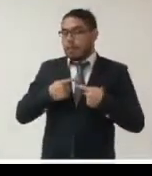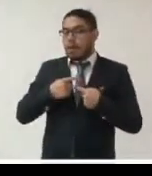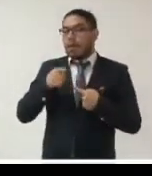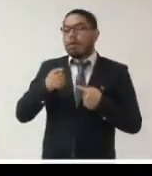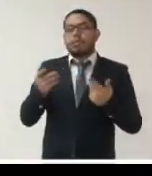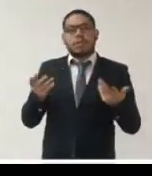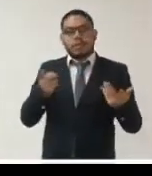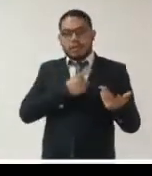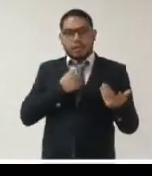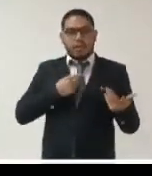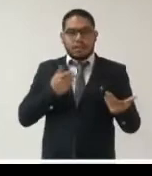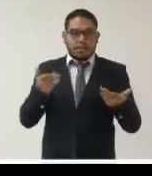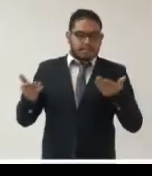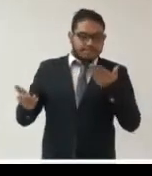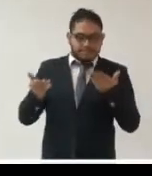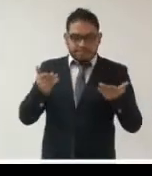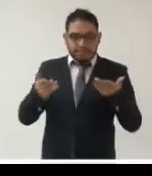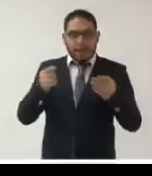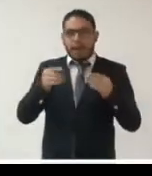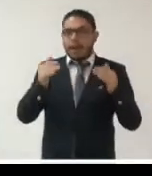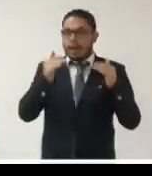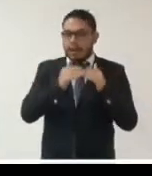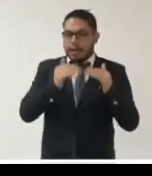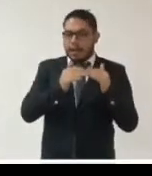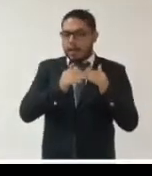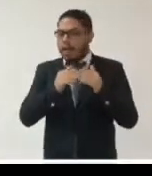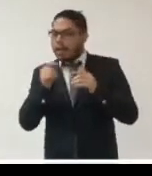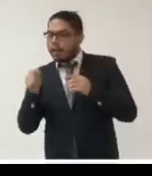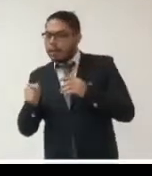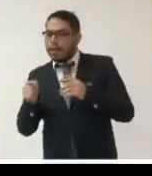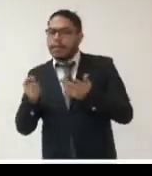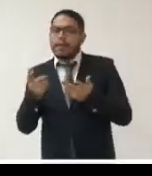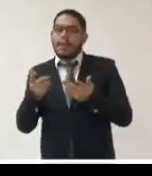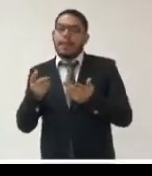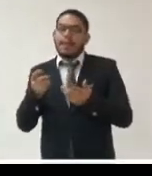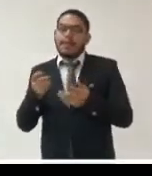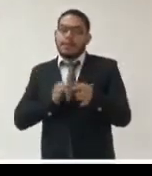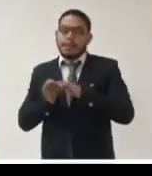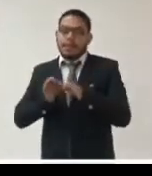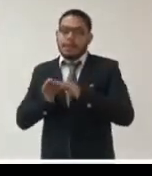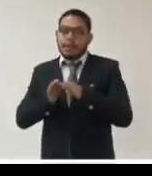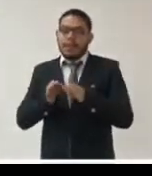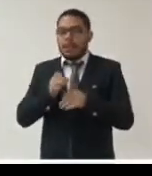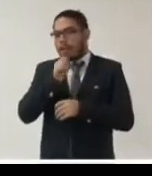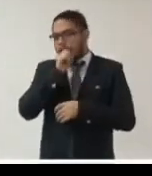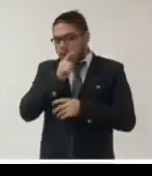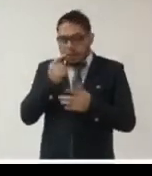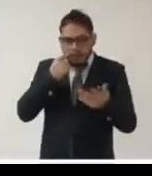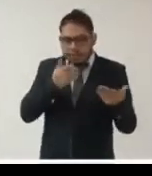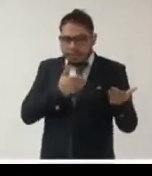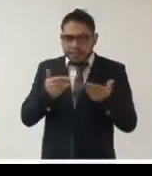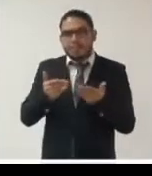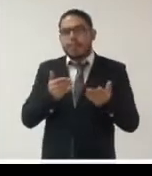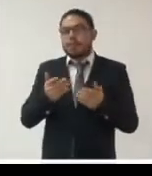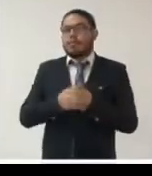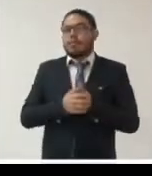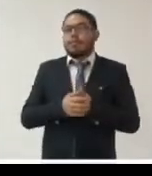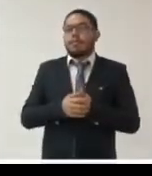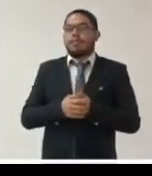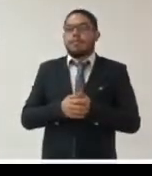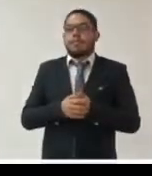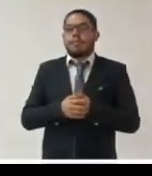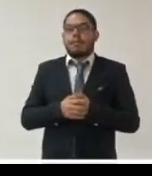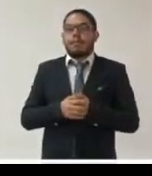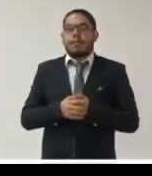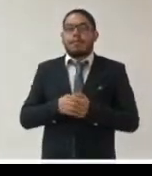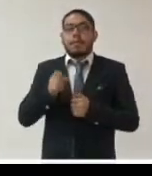equilibrio en las relaciones laborales así como observar la vida personal con la jornada laboral con perspectiva de género